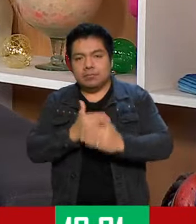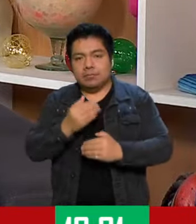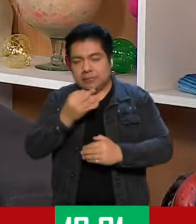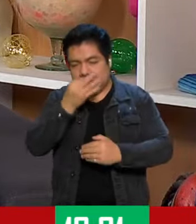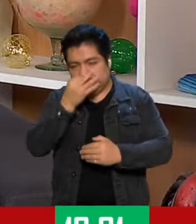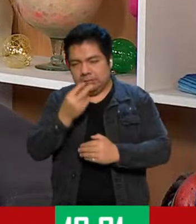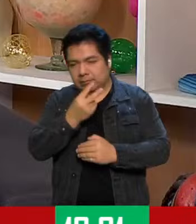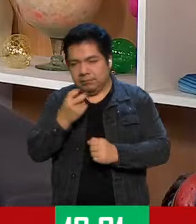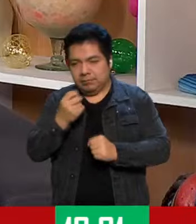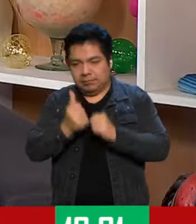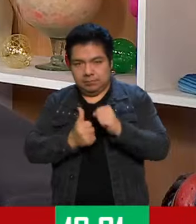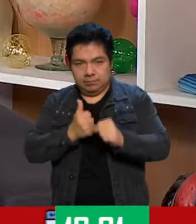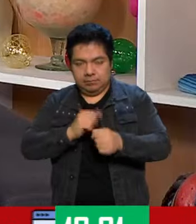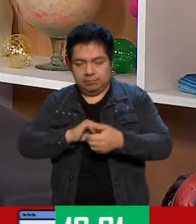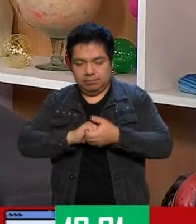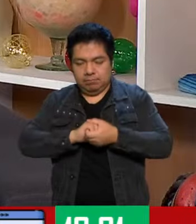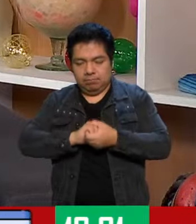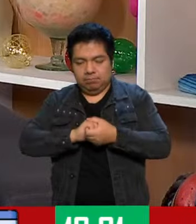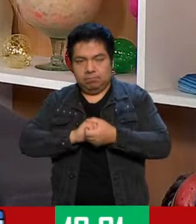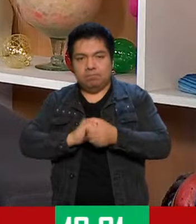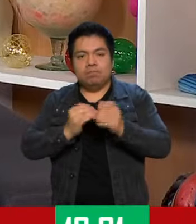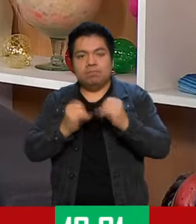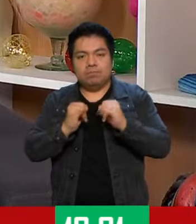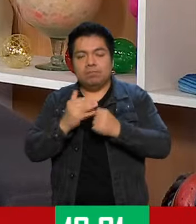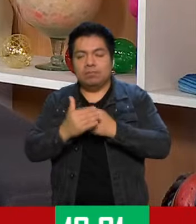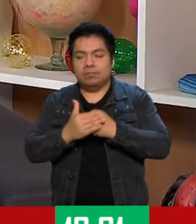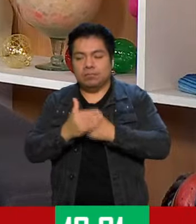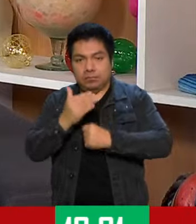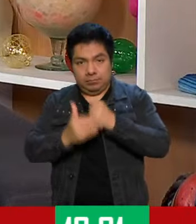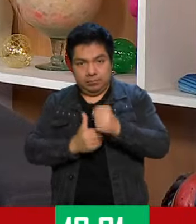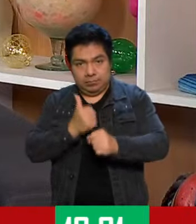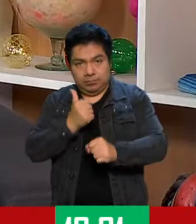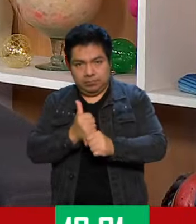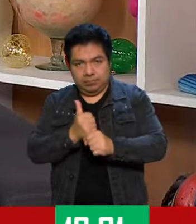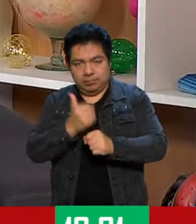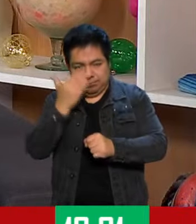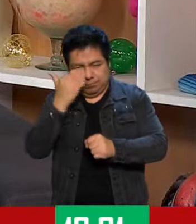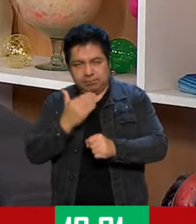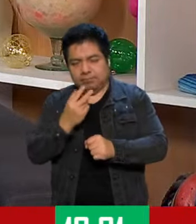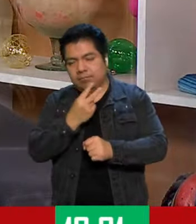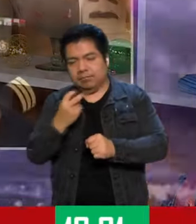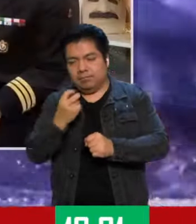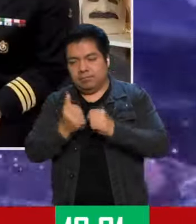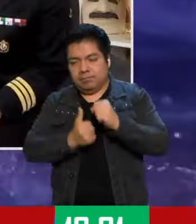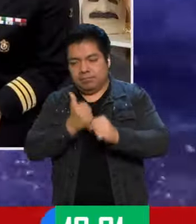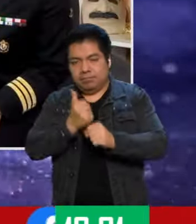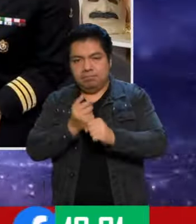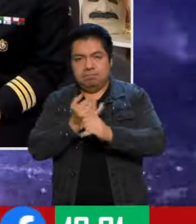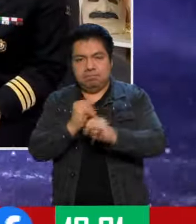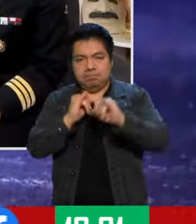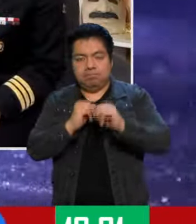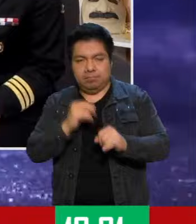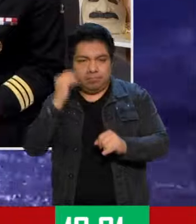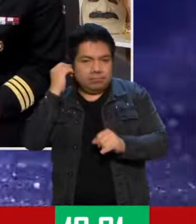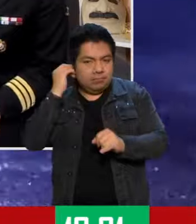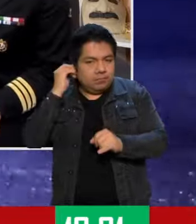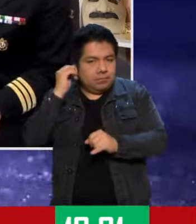años de la consolidación de la independencia. El próximo año cumplimos 200 años de la